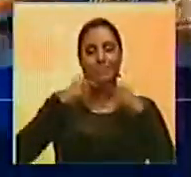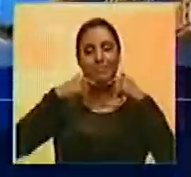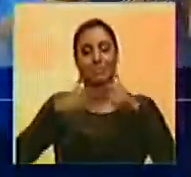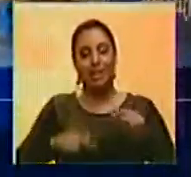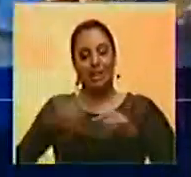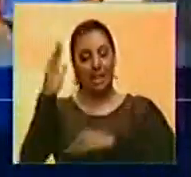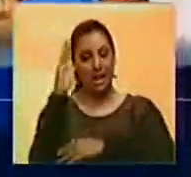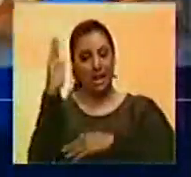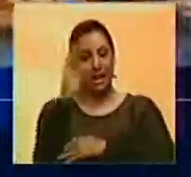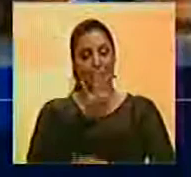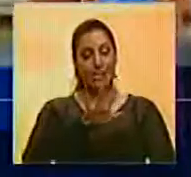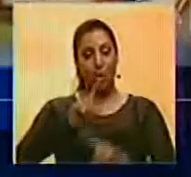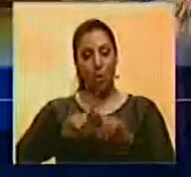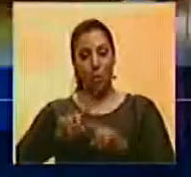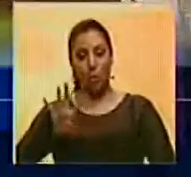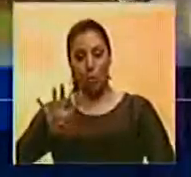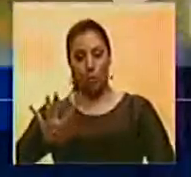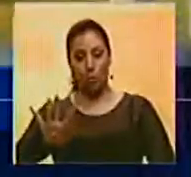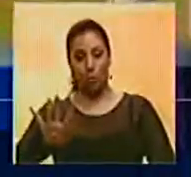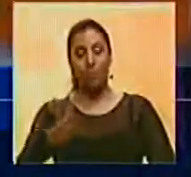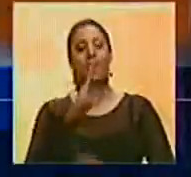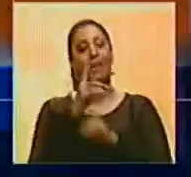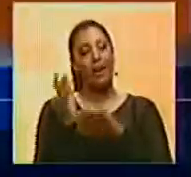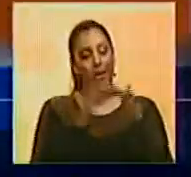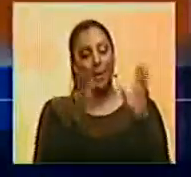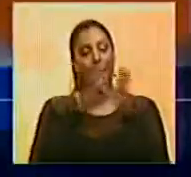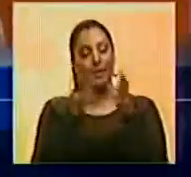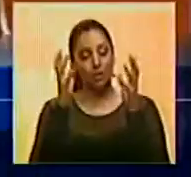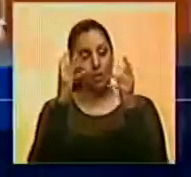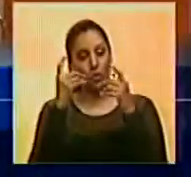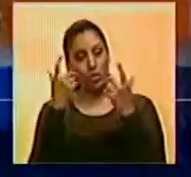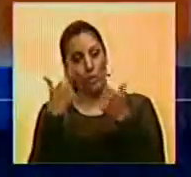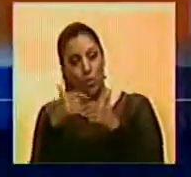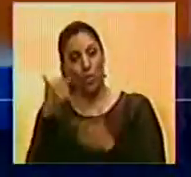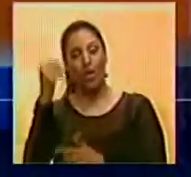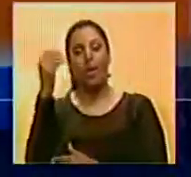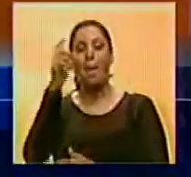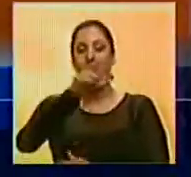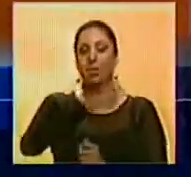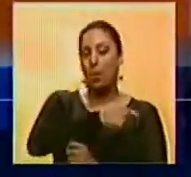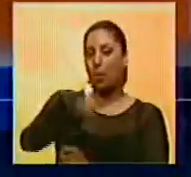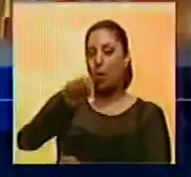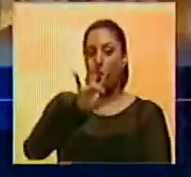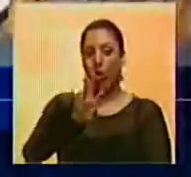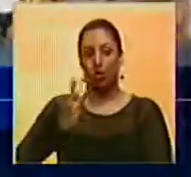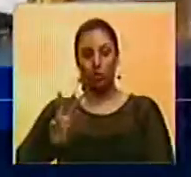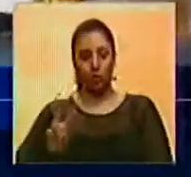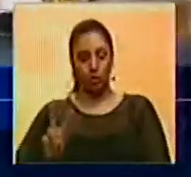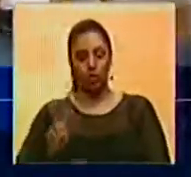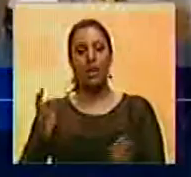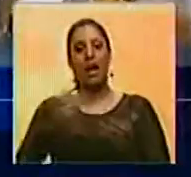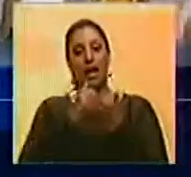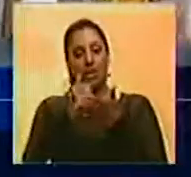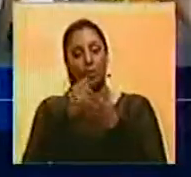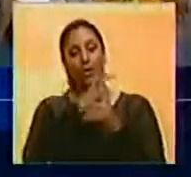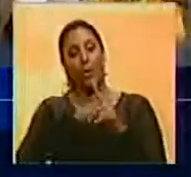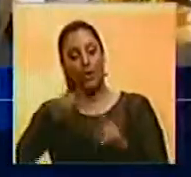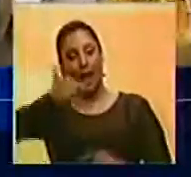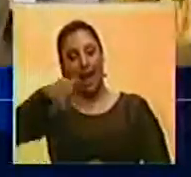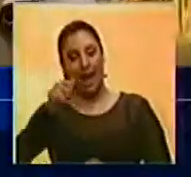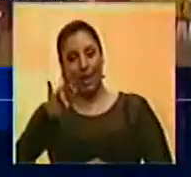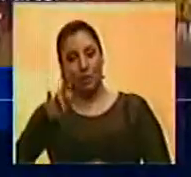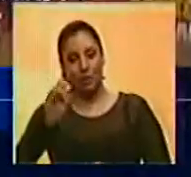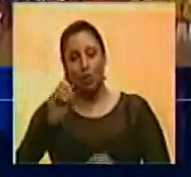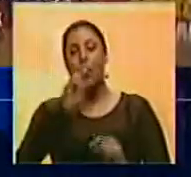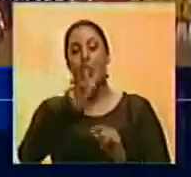Cardenales de Lara cinco carreras por cuatro. Por los crepusculares, Ildemaro Vargas batió de 4-2 con par de empujadas... ...y Jairo Pérez